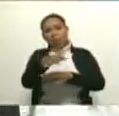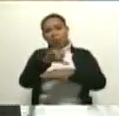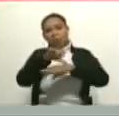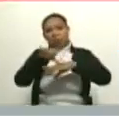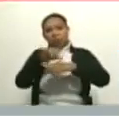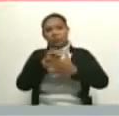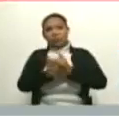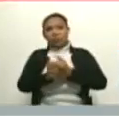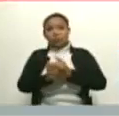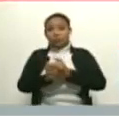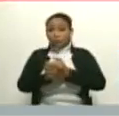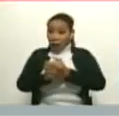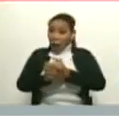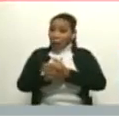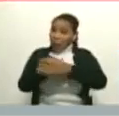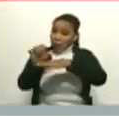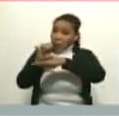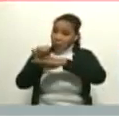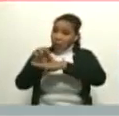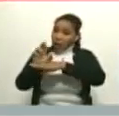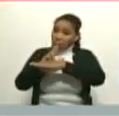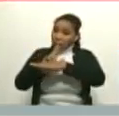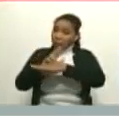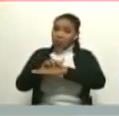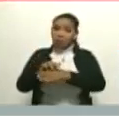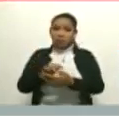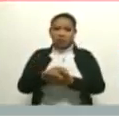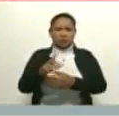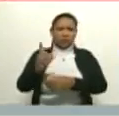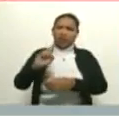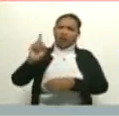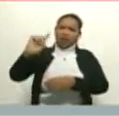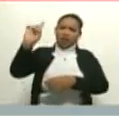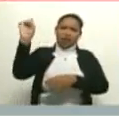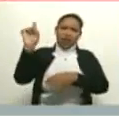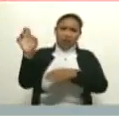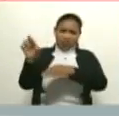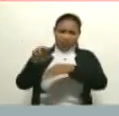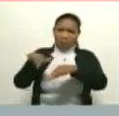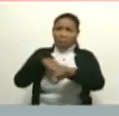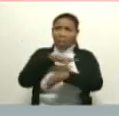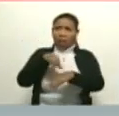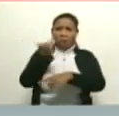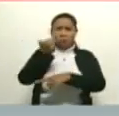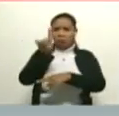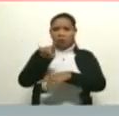es una operación... Sí. ...extendida, doctor? No. Está Está bueno. Está breve.